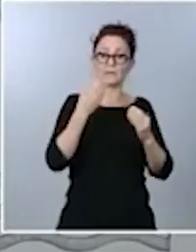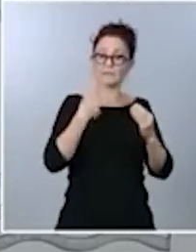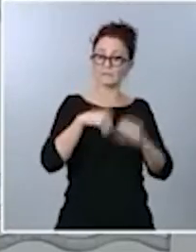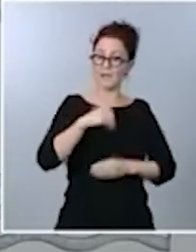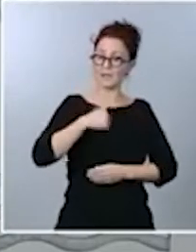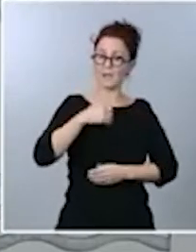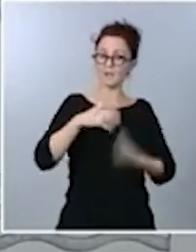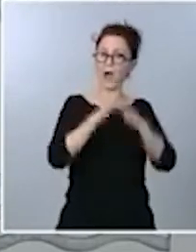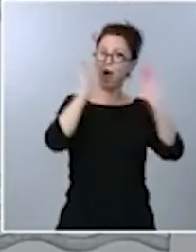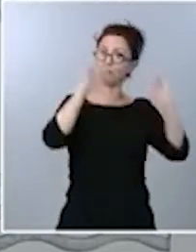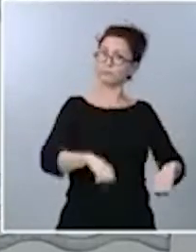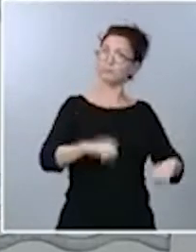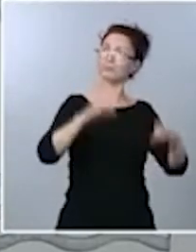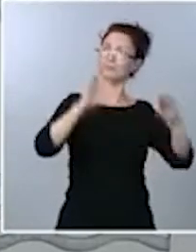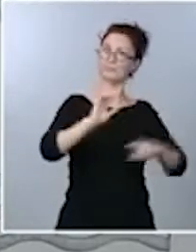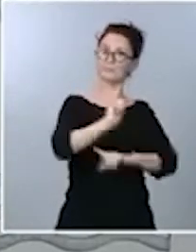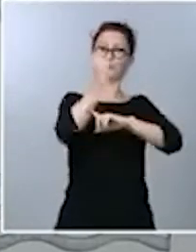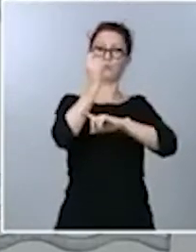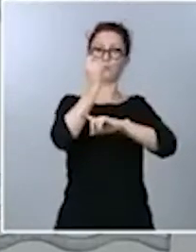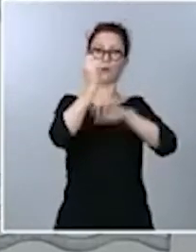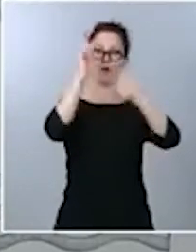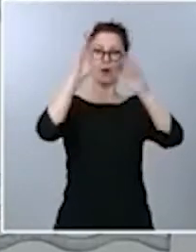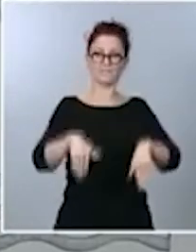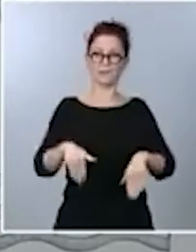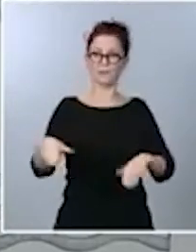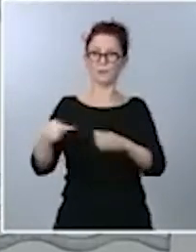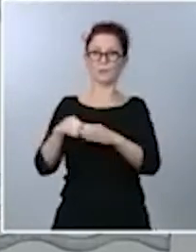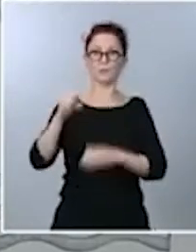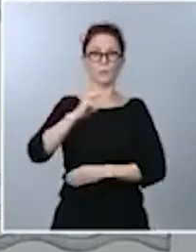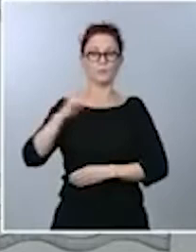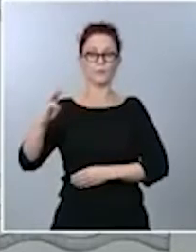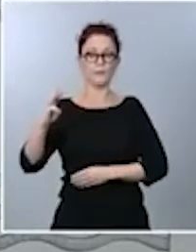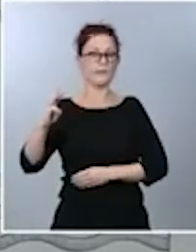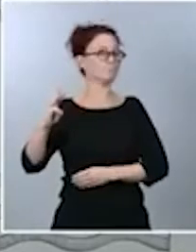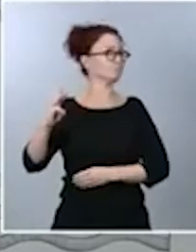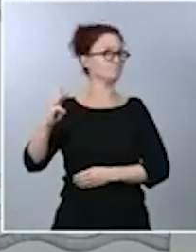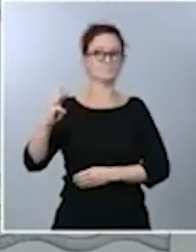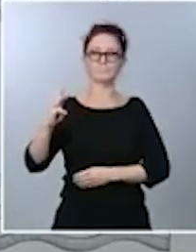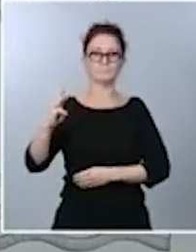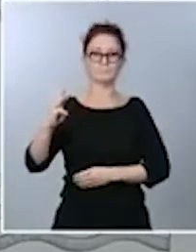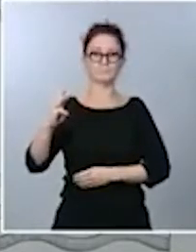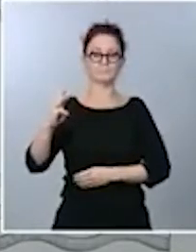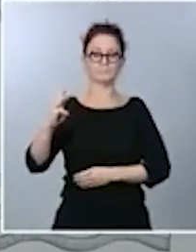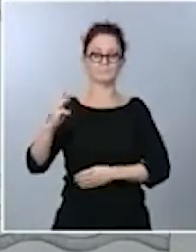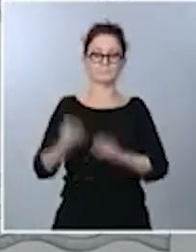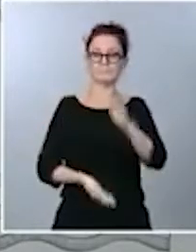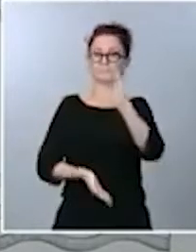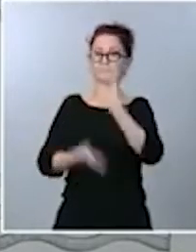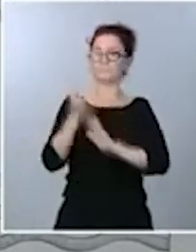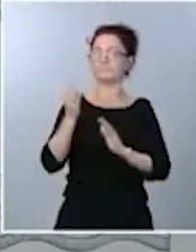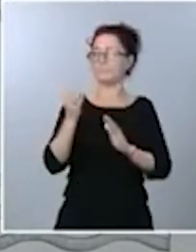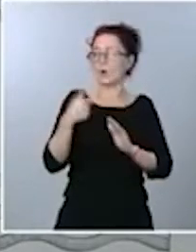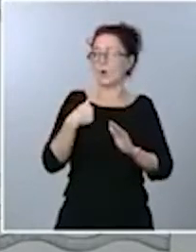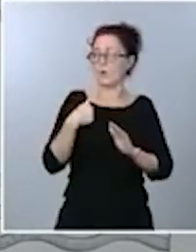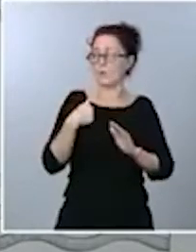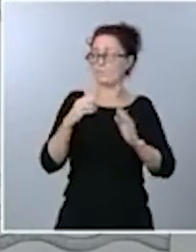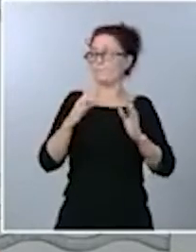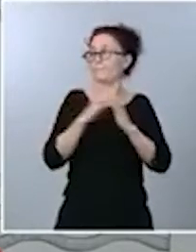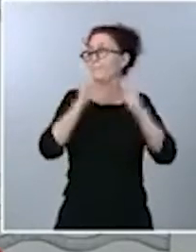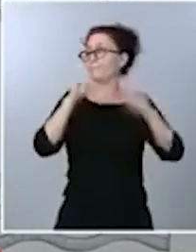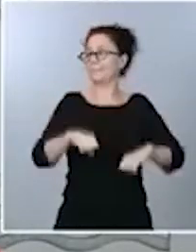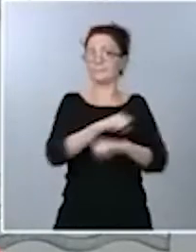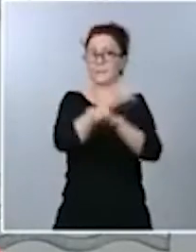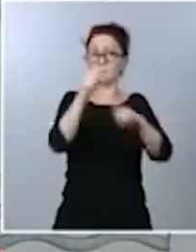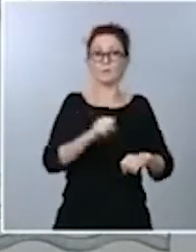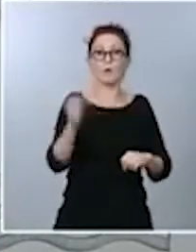cuando se ha reaccionado por parte del Partido Popular con levantarse de la mesa o con no reconocer las cuestiones que ahí se